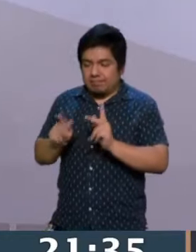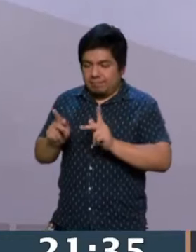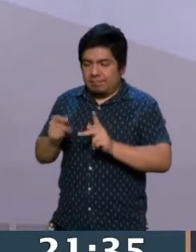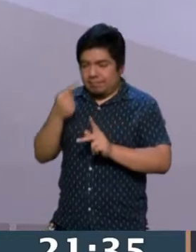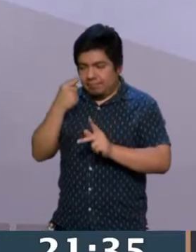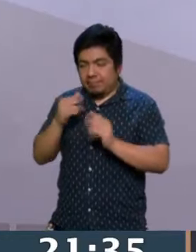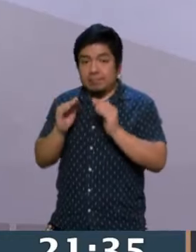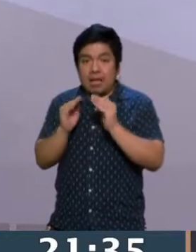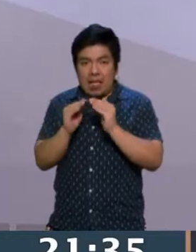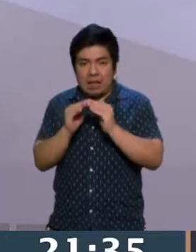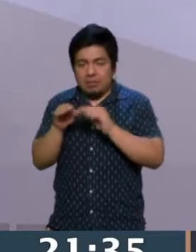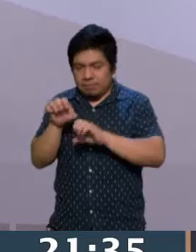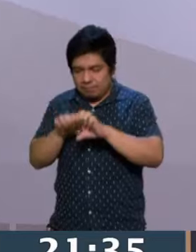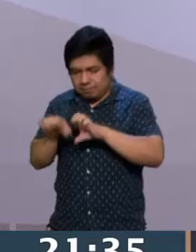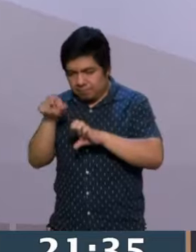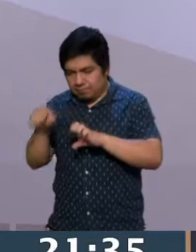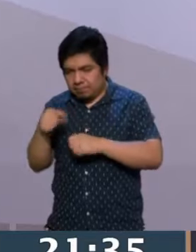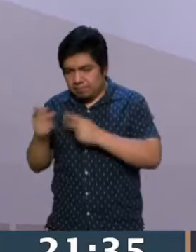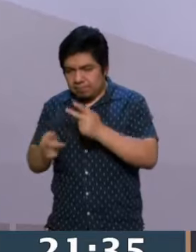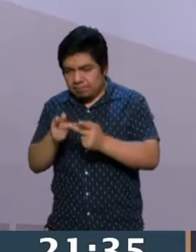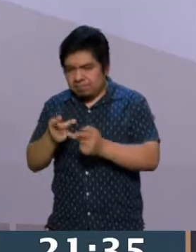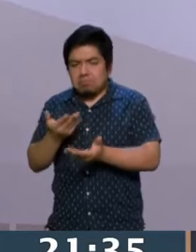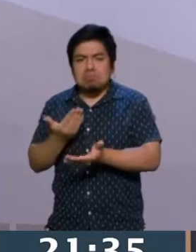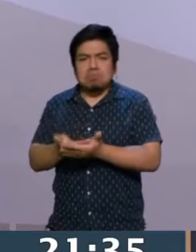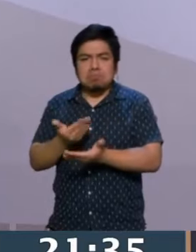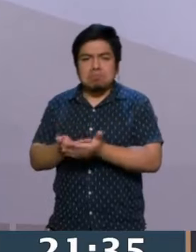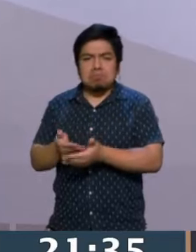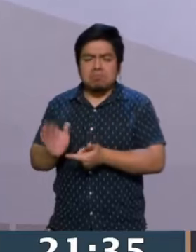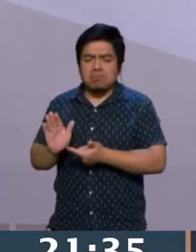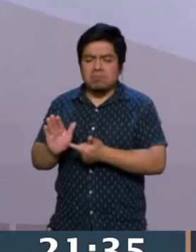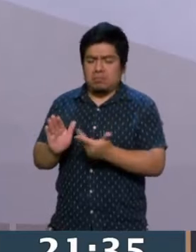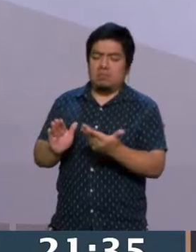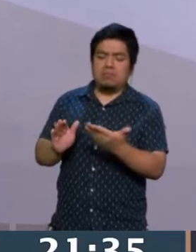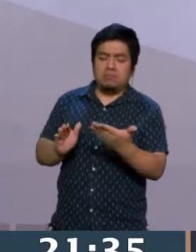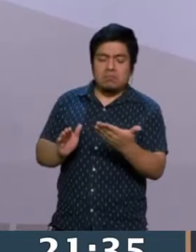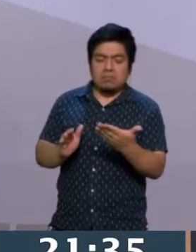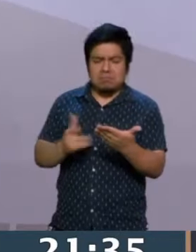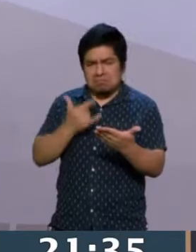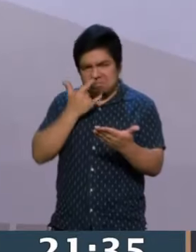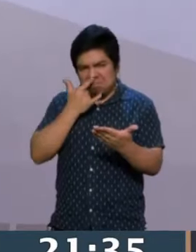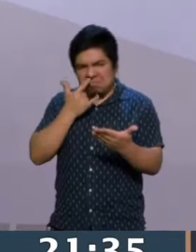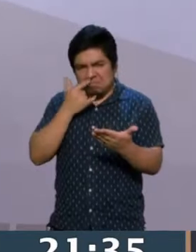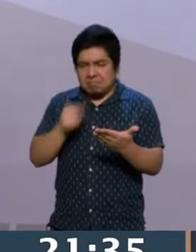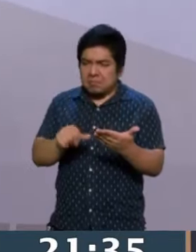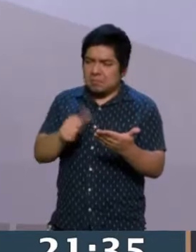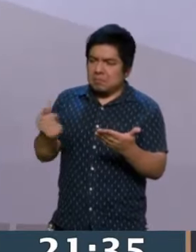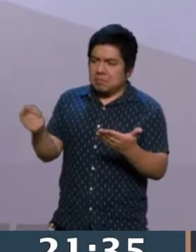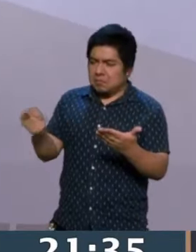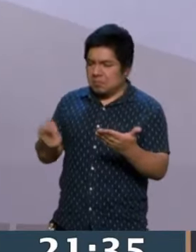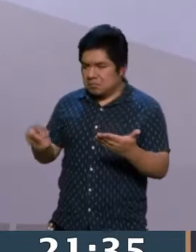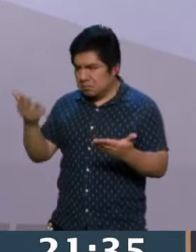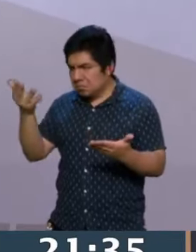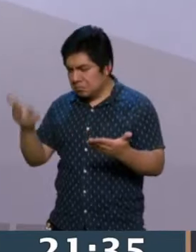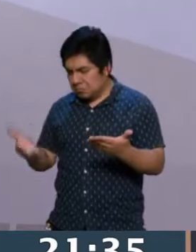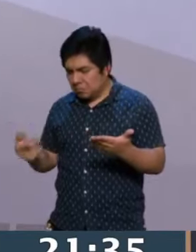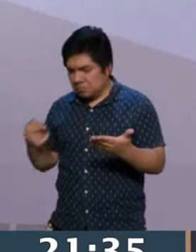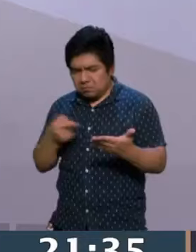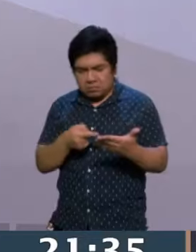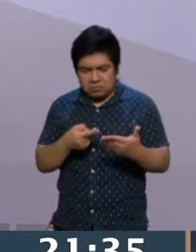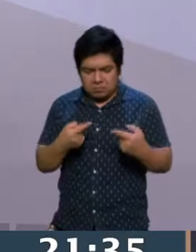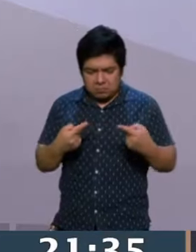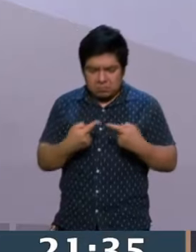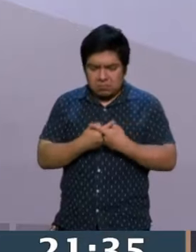sobre una casa encuestadora que generalmente tiene resultados atípicos o que salen de lo que indican las demás casas encuestadoras porque